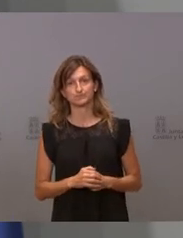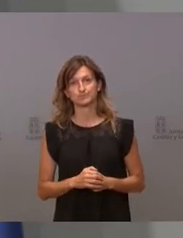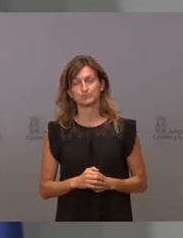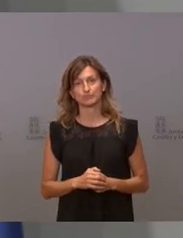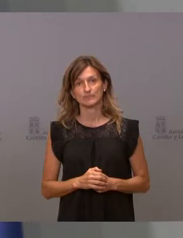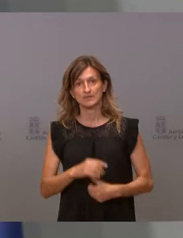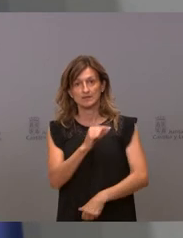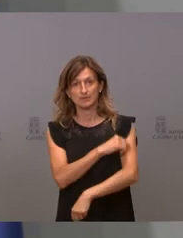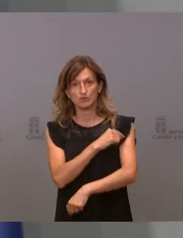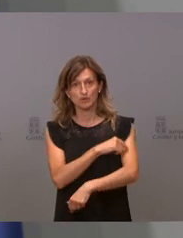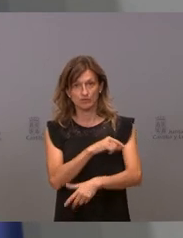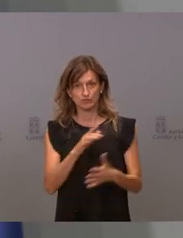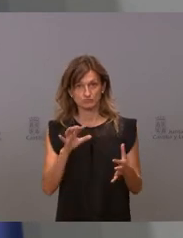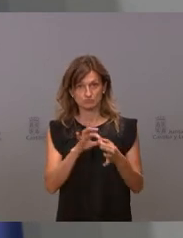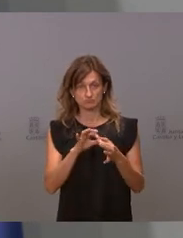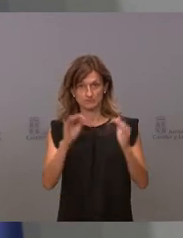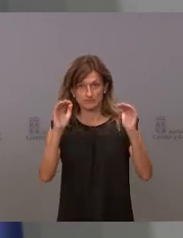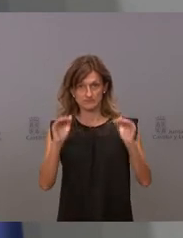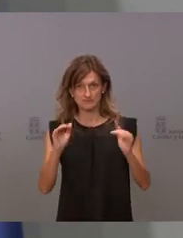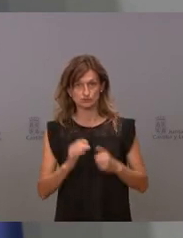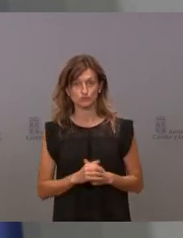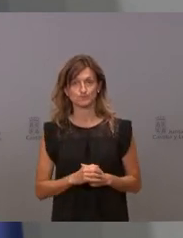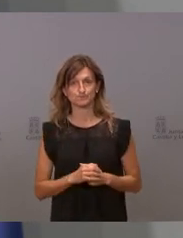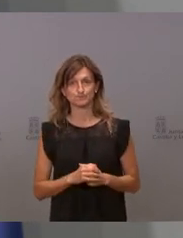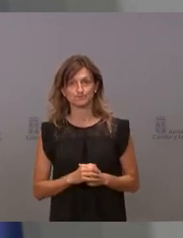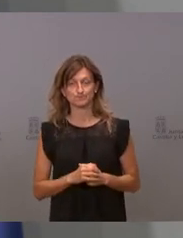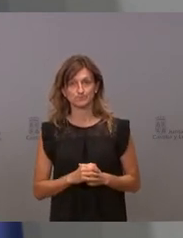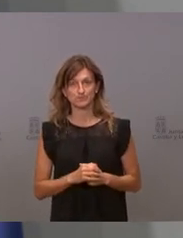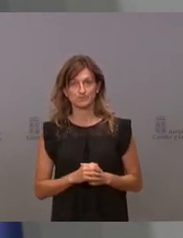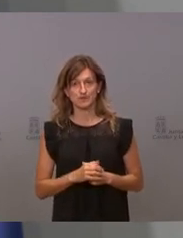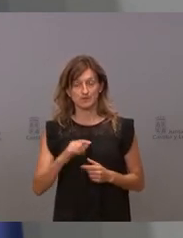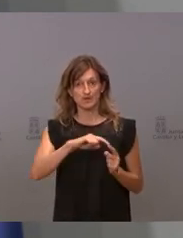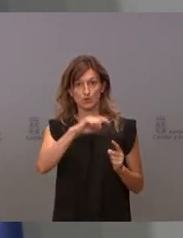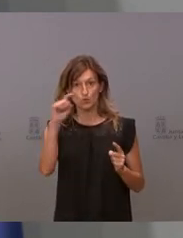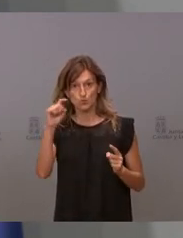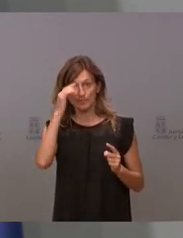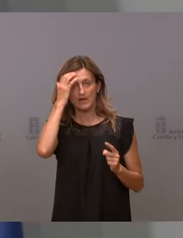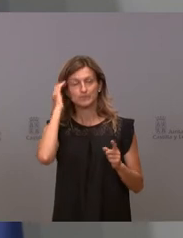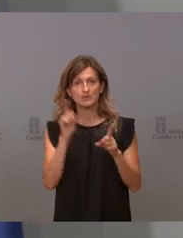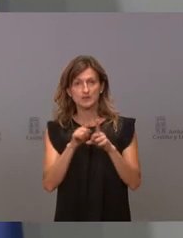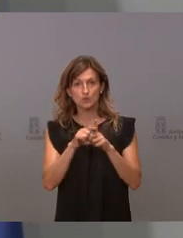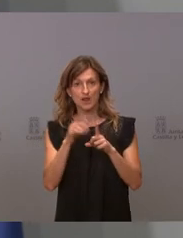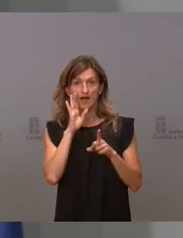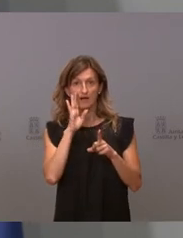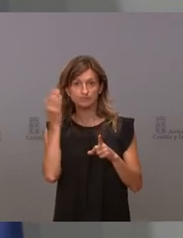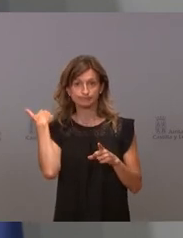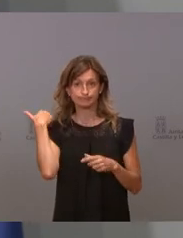La curva de descenso en esta ocasión no es simétrica con respecto a la curva de descenso, como fue